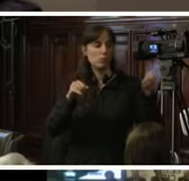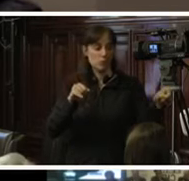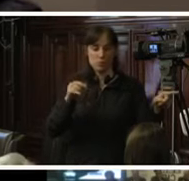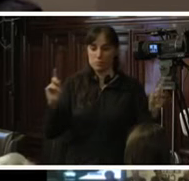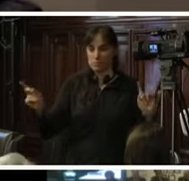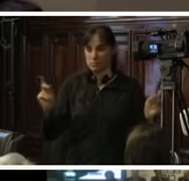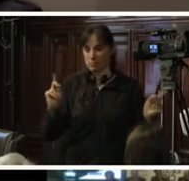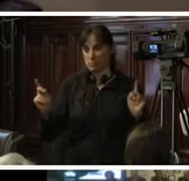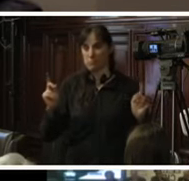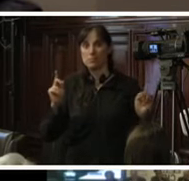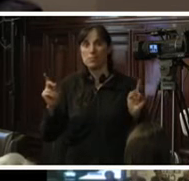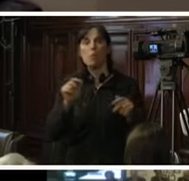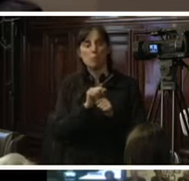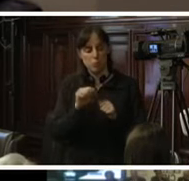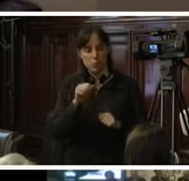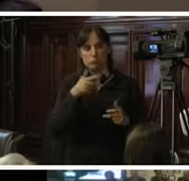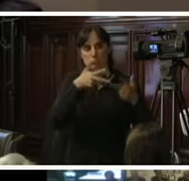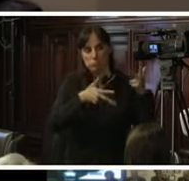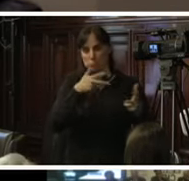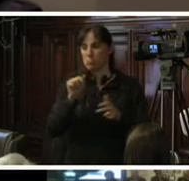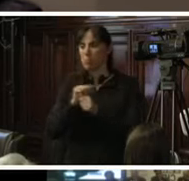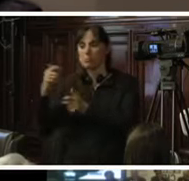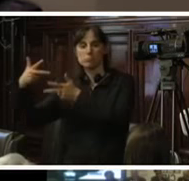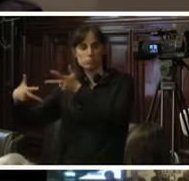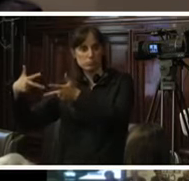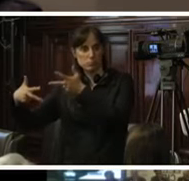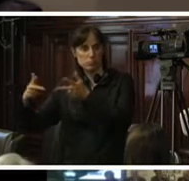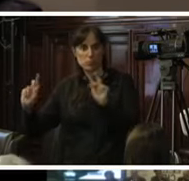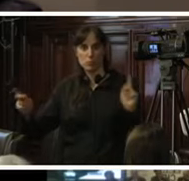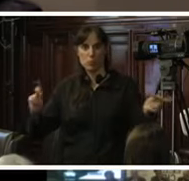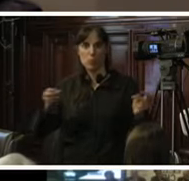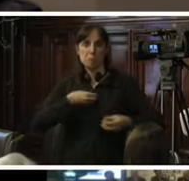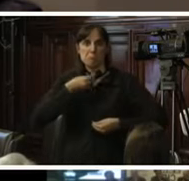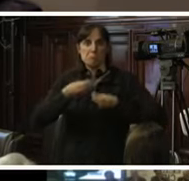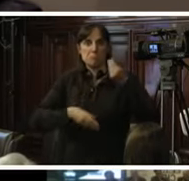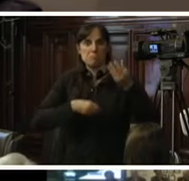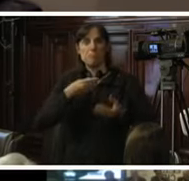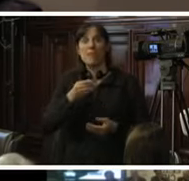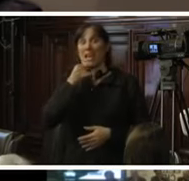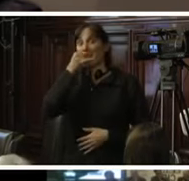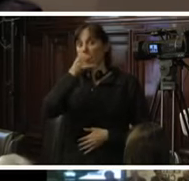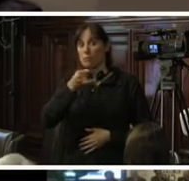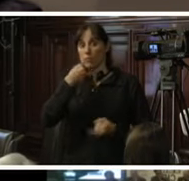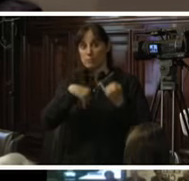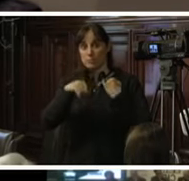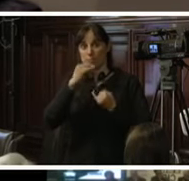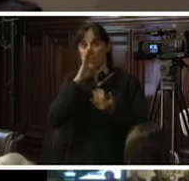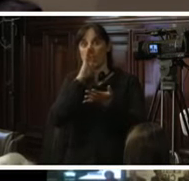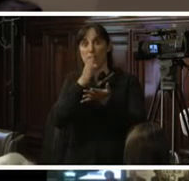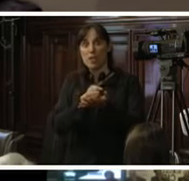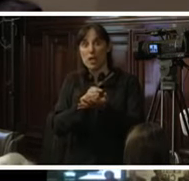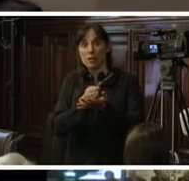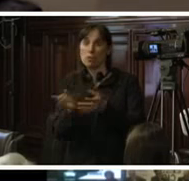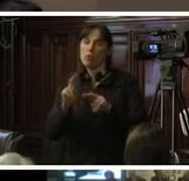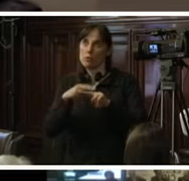uso de la palabra y cuentan con derecho a réplica. Y el informe final se remite a la comisión